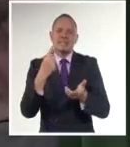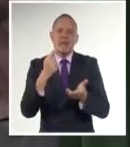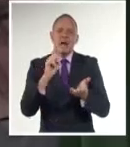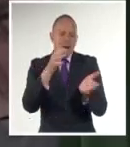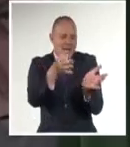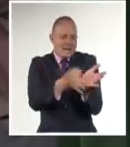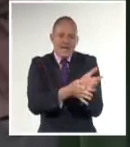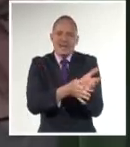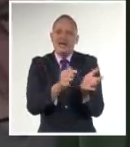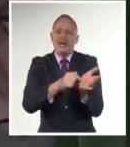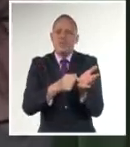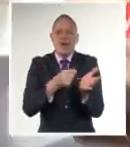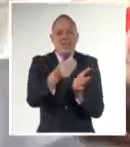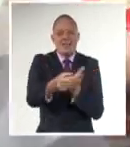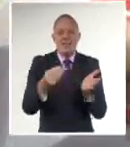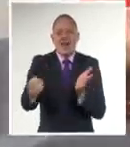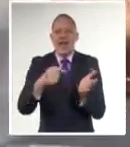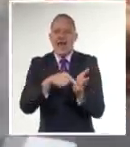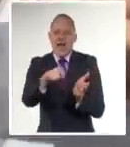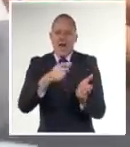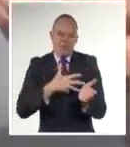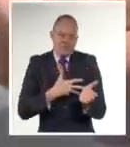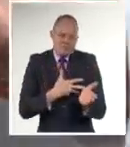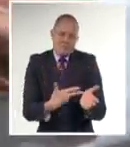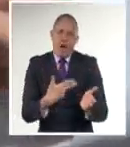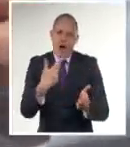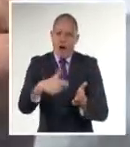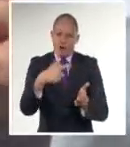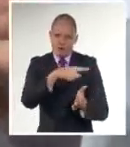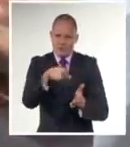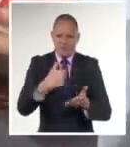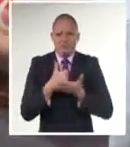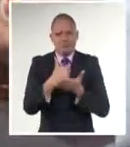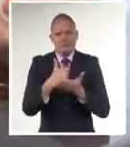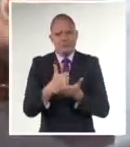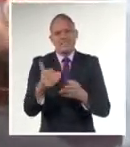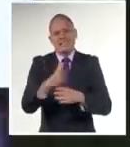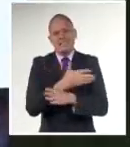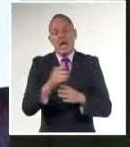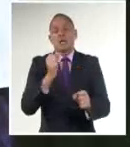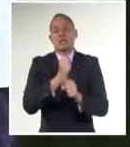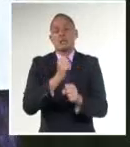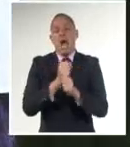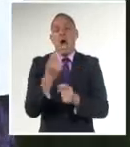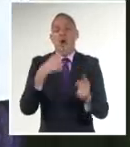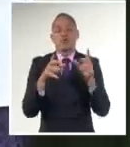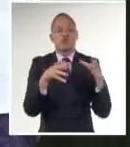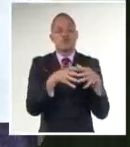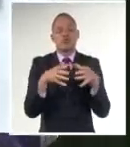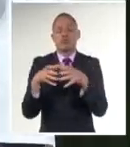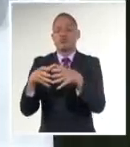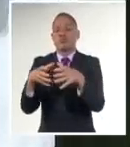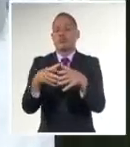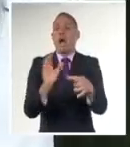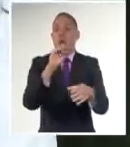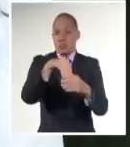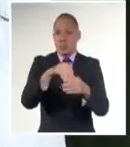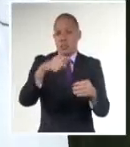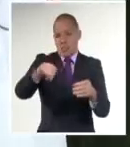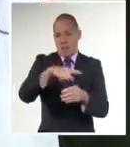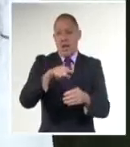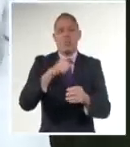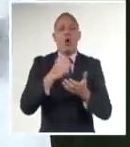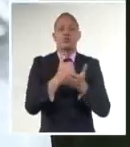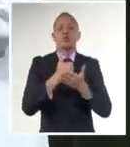mérito al humanismo, sensibilidad y solidaridad a los trabajadores y colectivos destacados en el